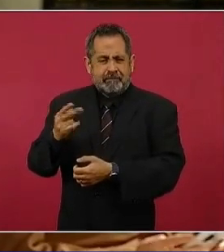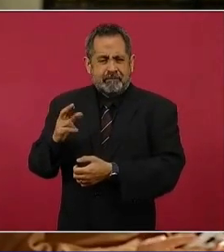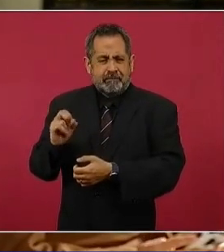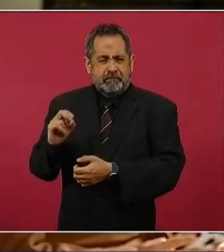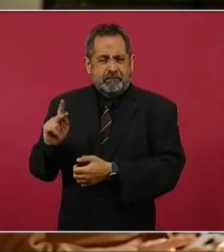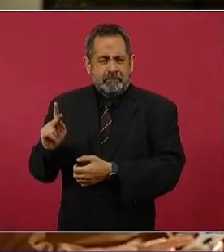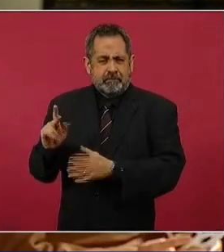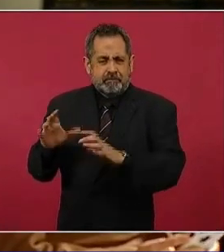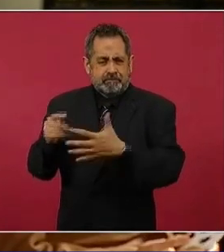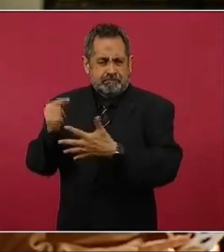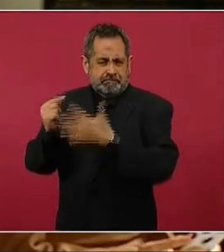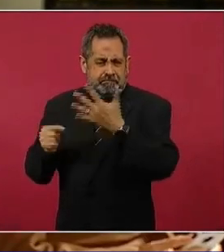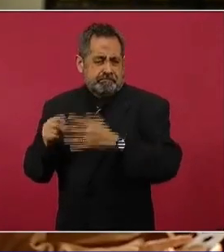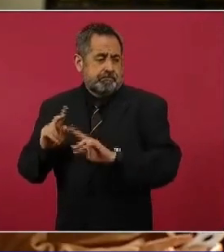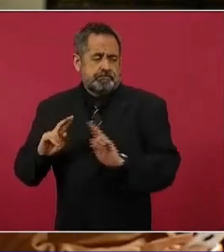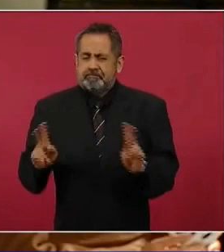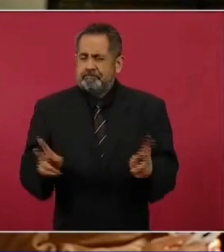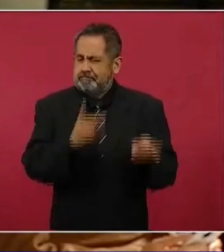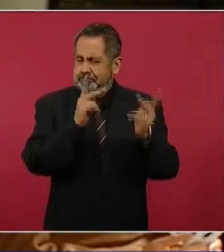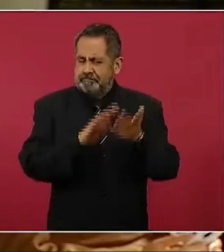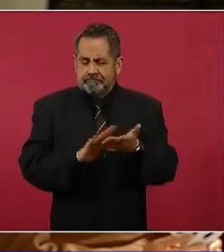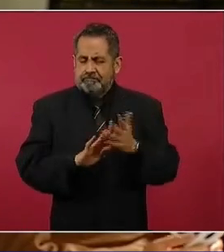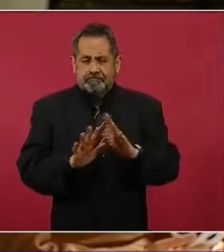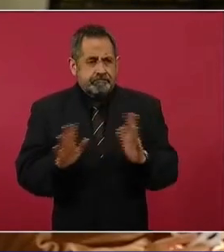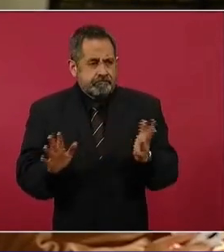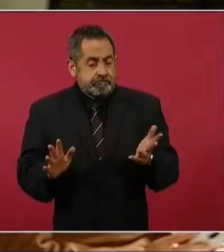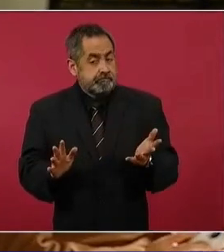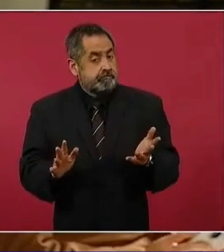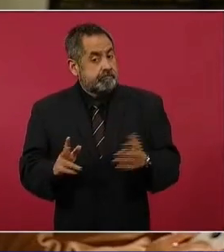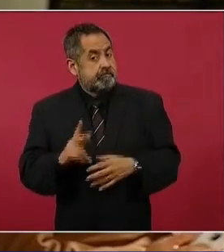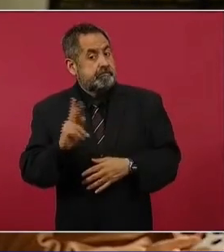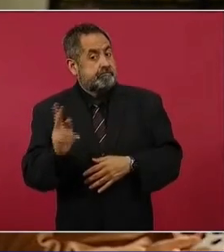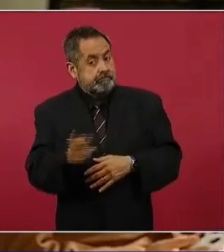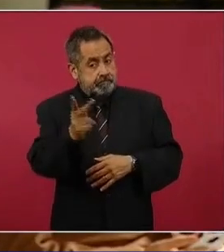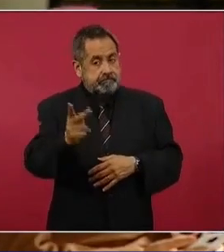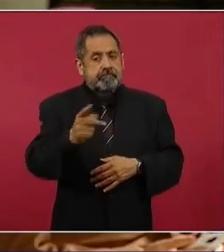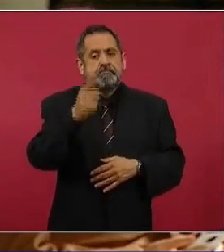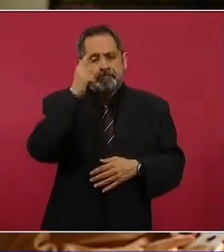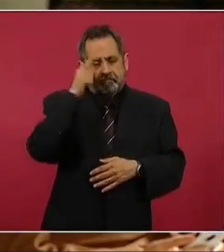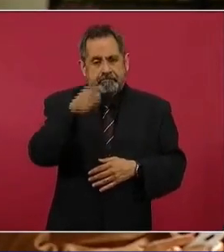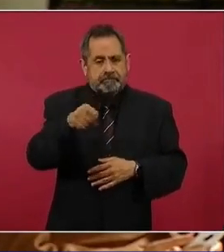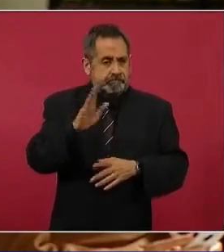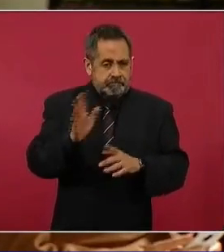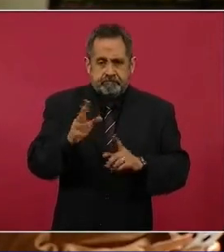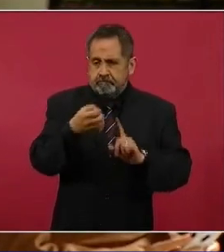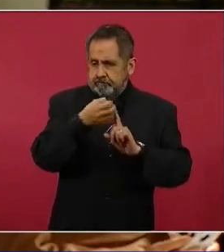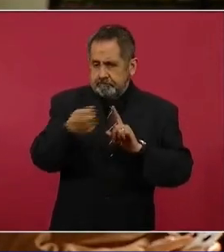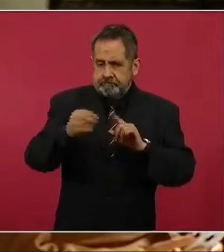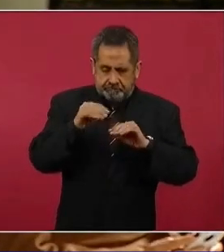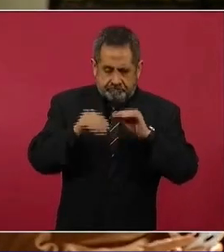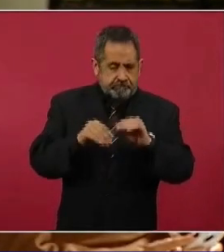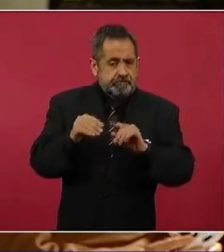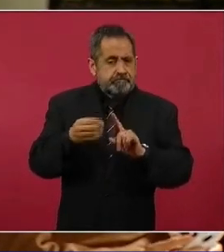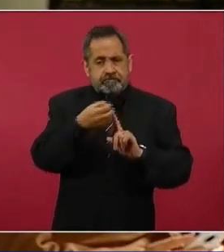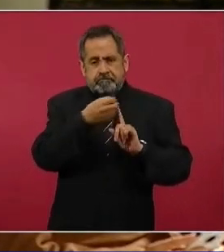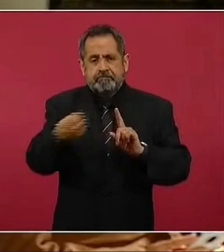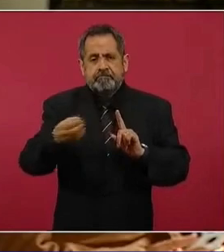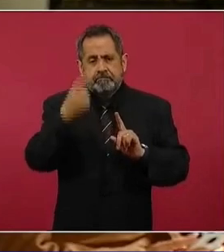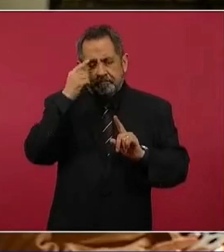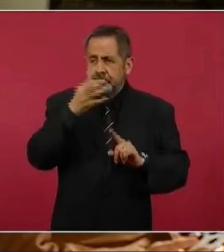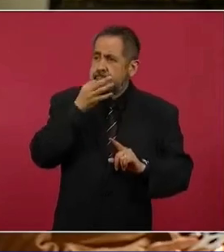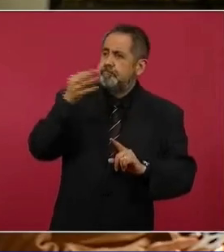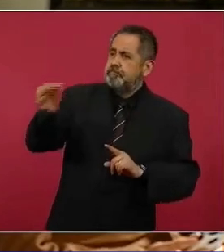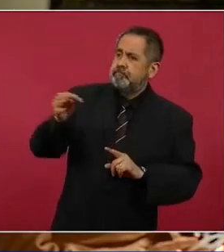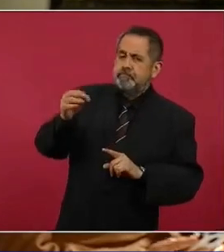empresarial, etcétera. La pregunta es si ya hay orden a las autoridades